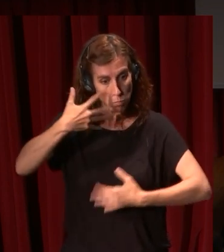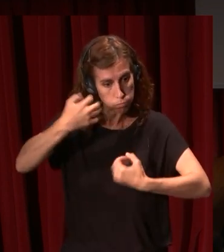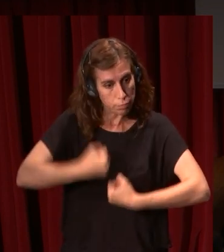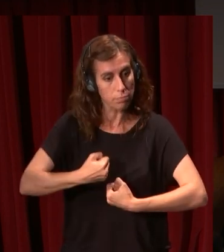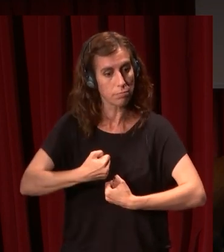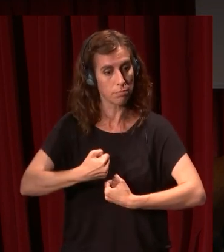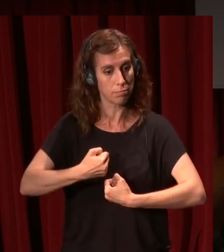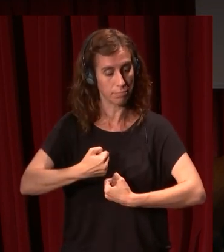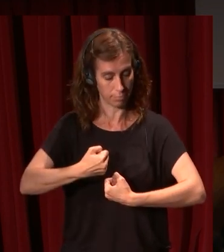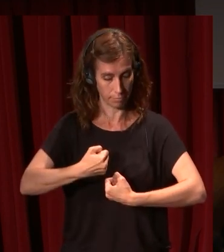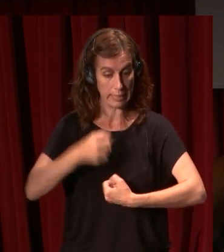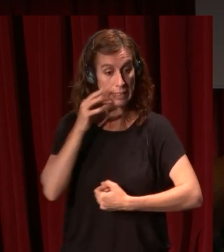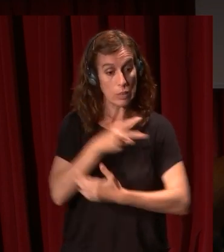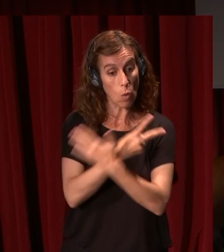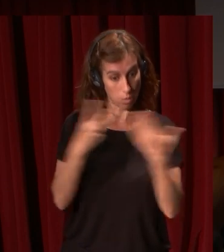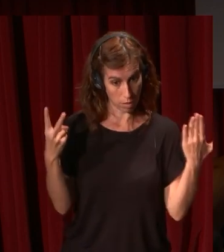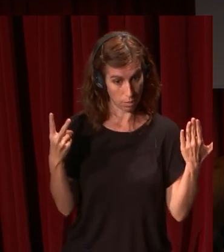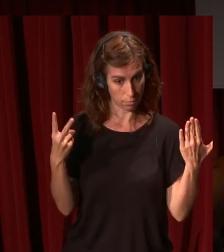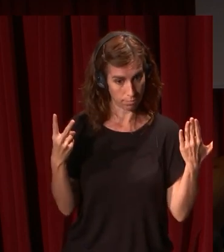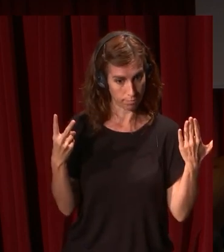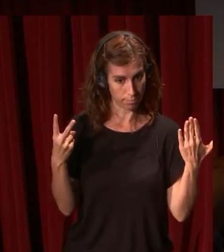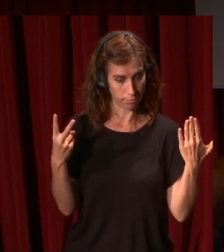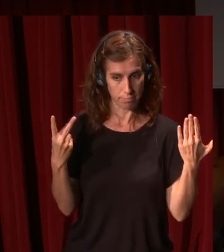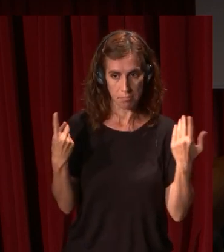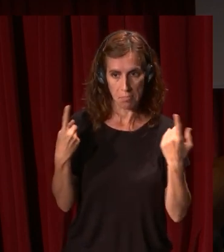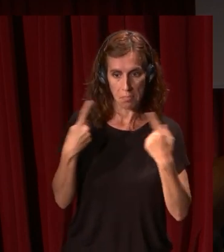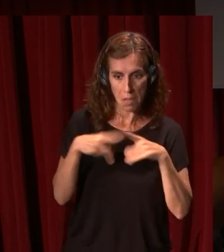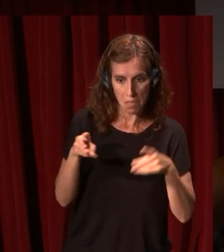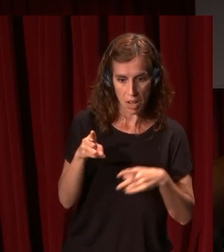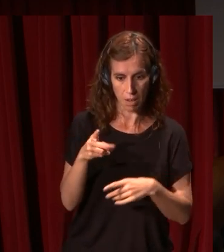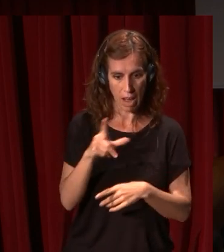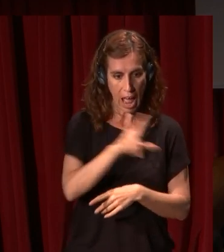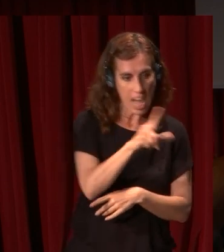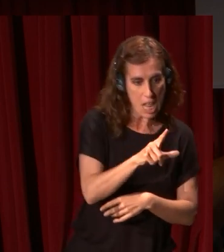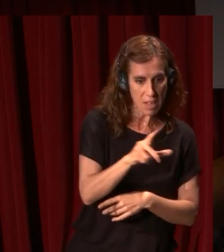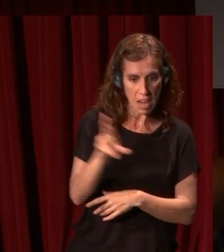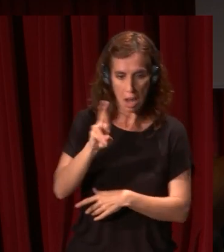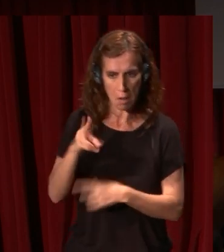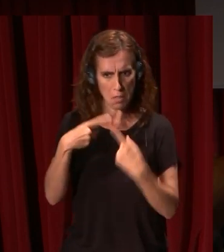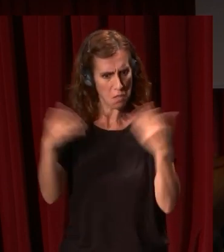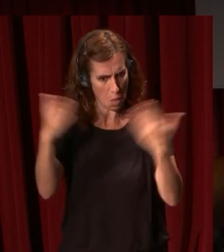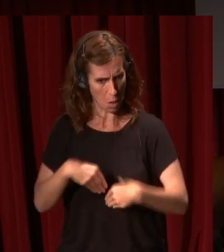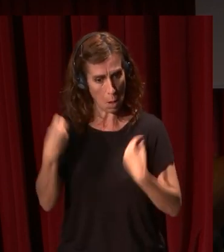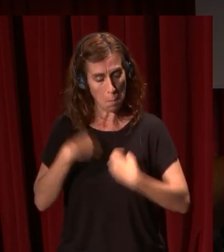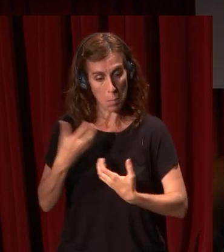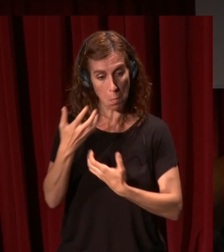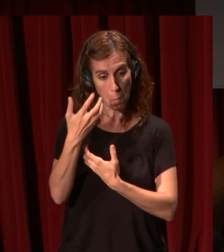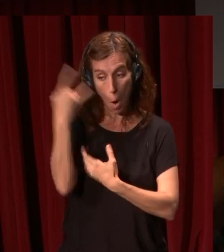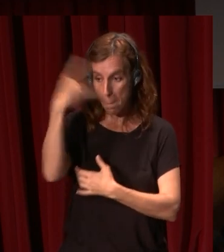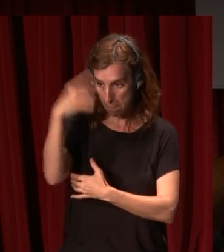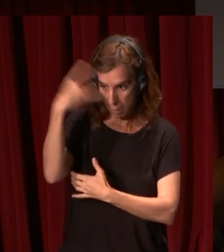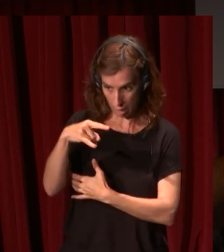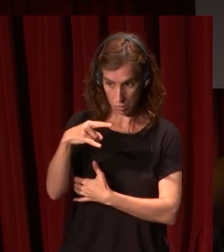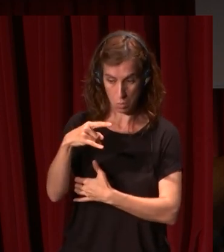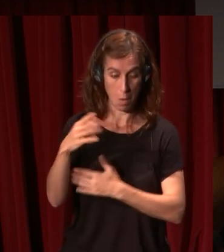pintura holandesa de esta época del 17 no pueden distinguir de Rembrandt y hay muchos debates como los hay entre Braque y Picasso en la época del primer cubismo